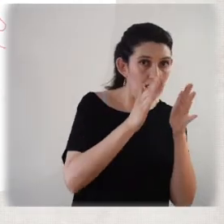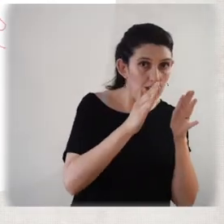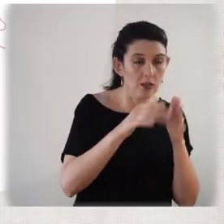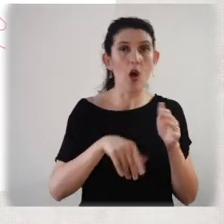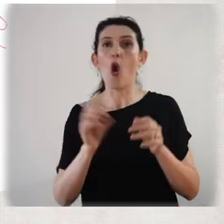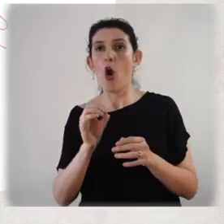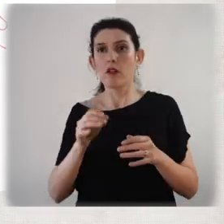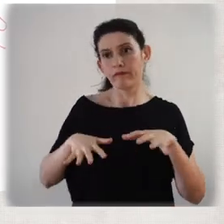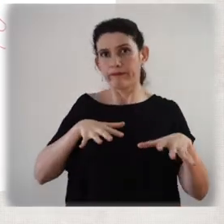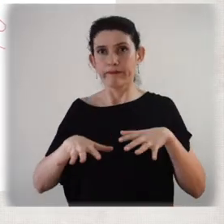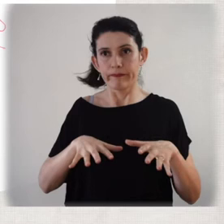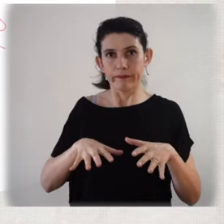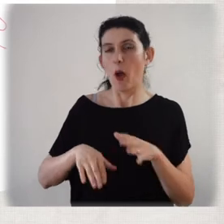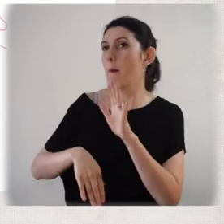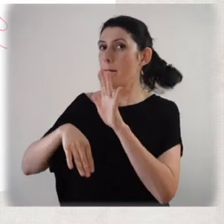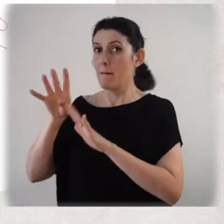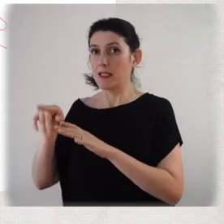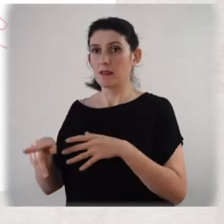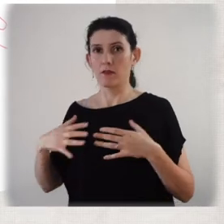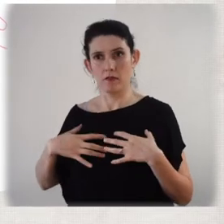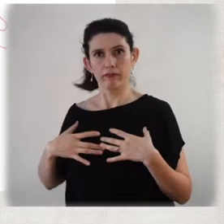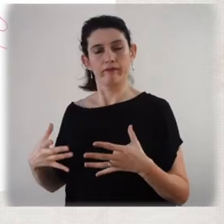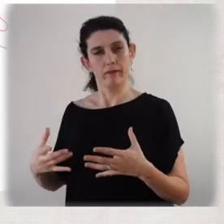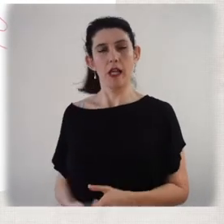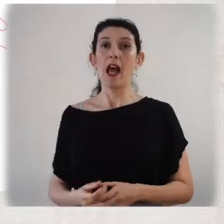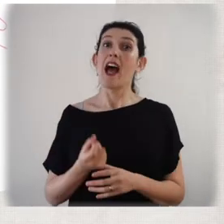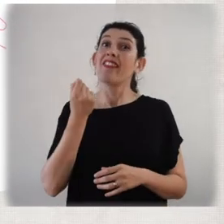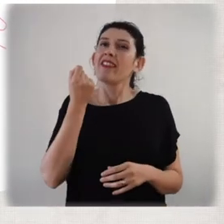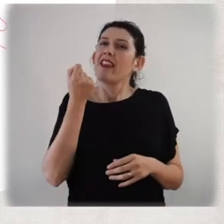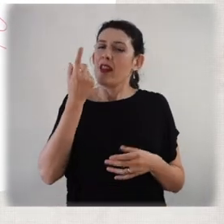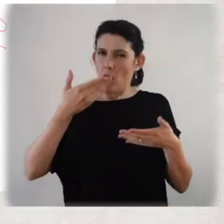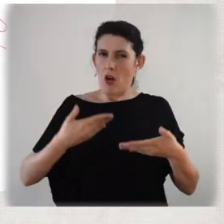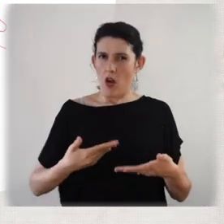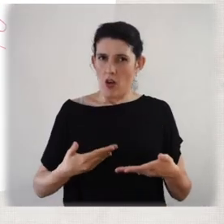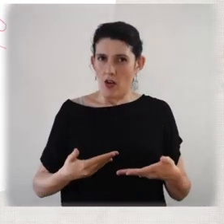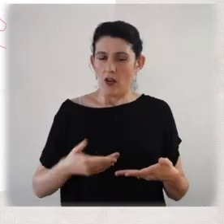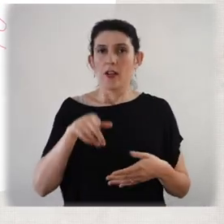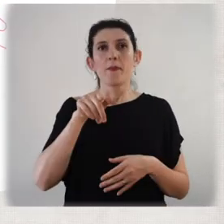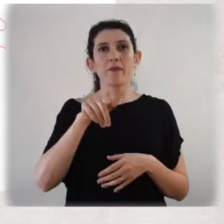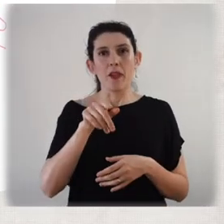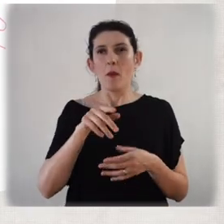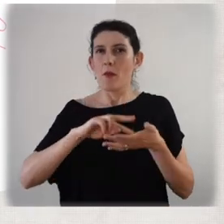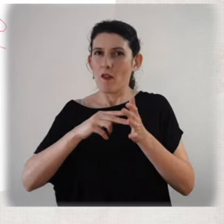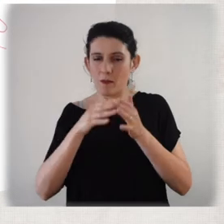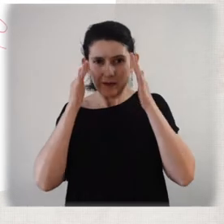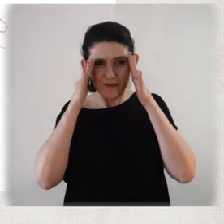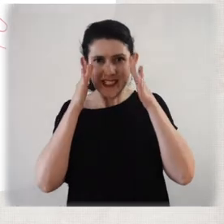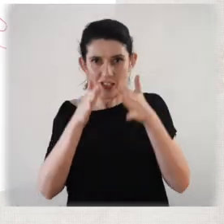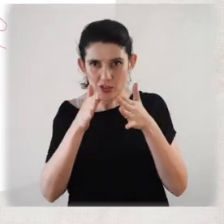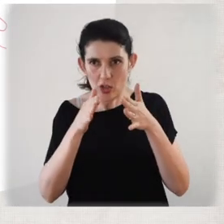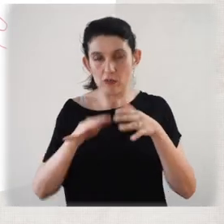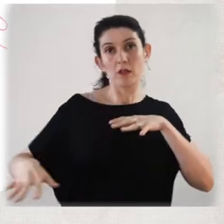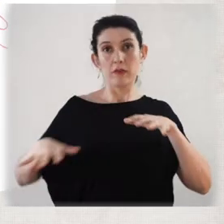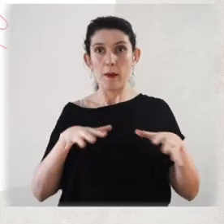o de hiperactividad pueden ir cambiando en una misma persona con el tiempo. Los apoyos que entreguemos pueden ayudarle en la vida escolar,